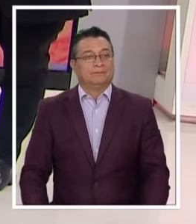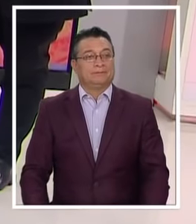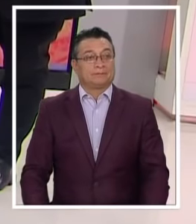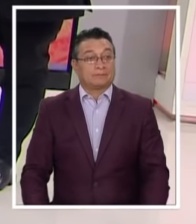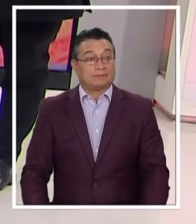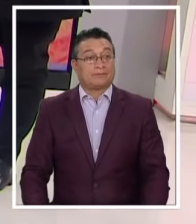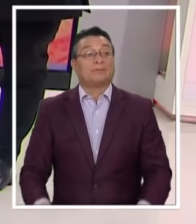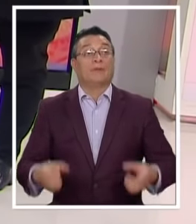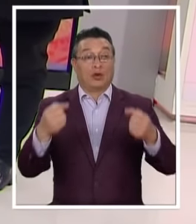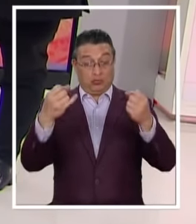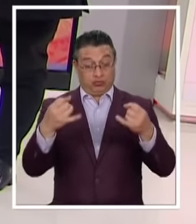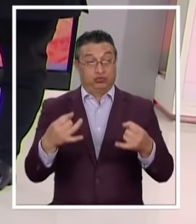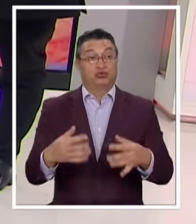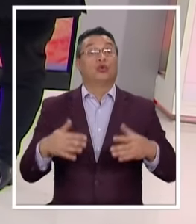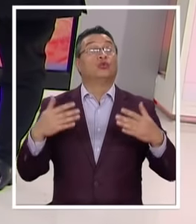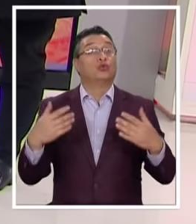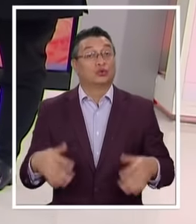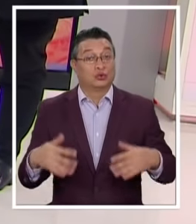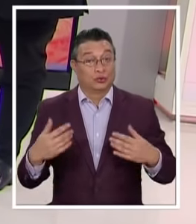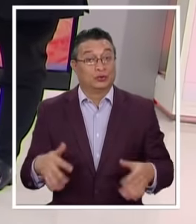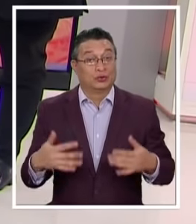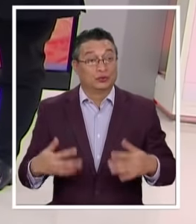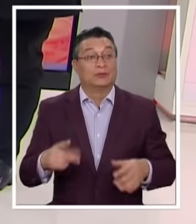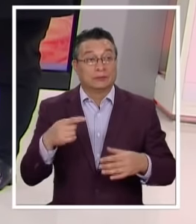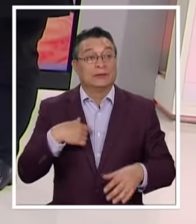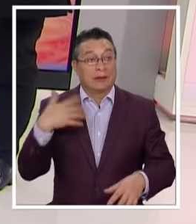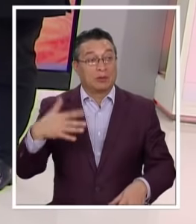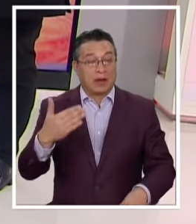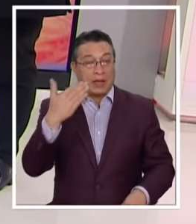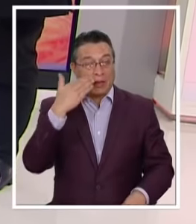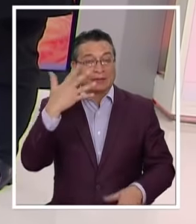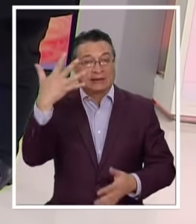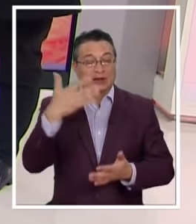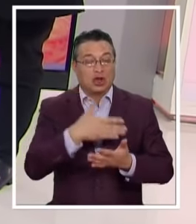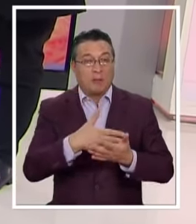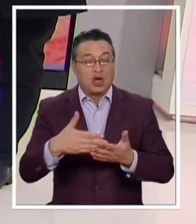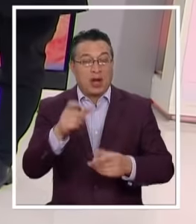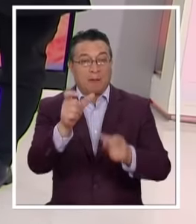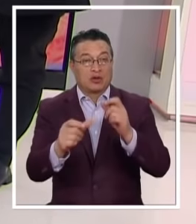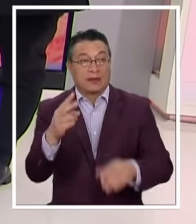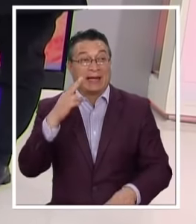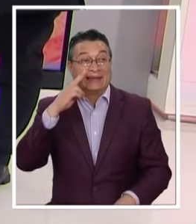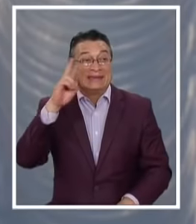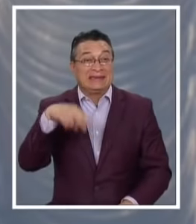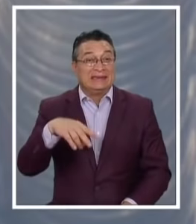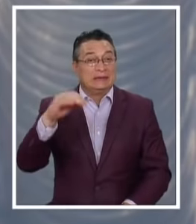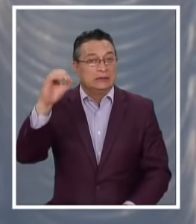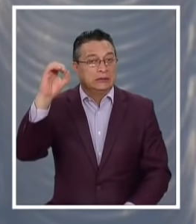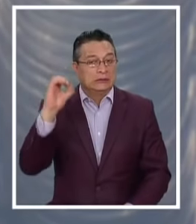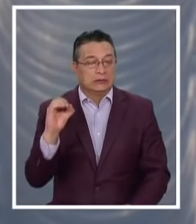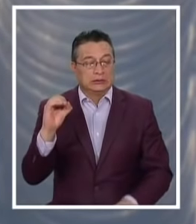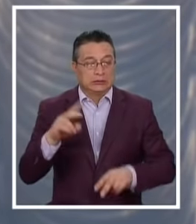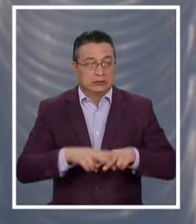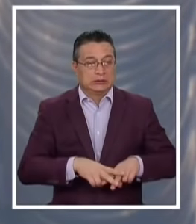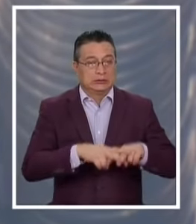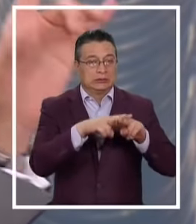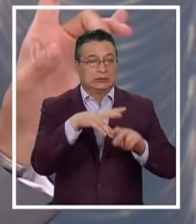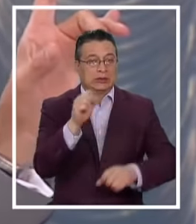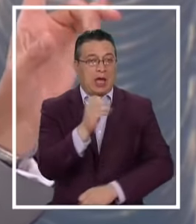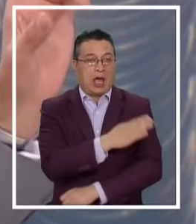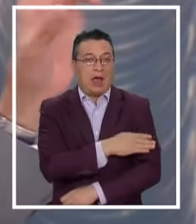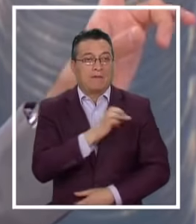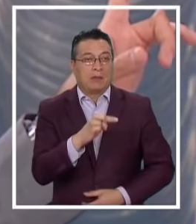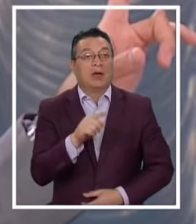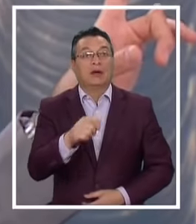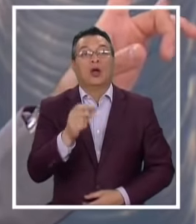Bueno los números Están allí Es bien relevante Saber que son casi Cinco millones de personas Que van a quedar Sin nada En sus fondos Y ahí